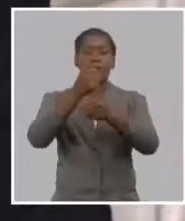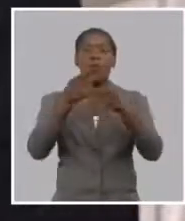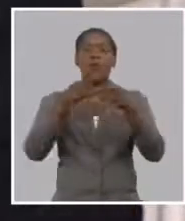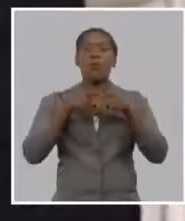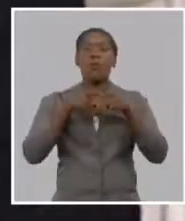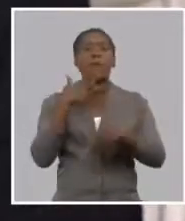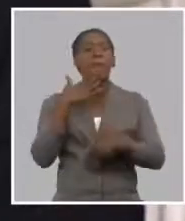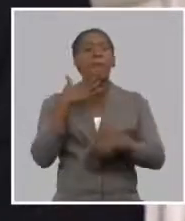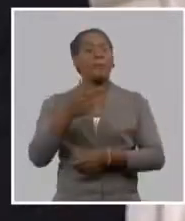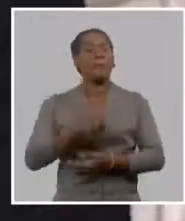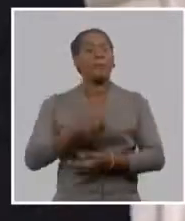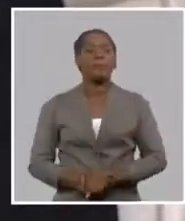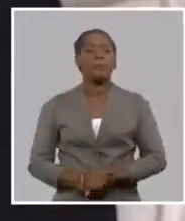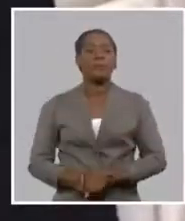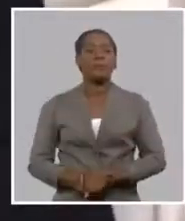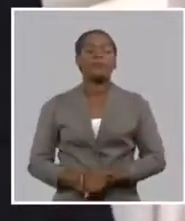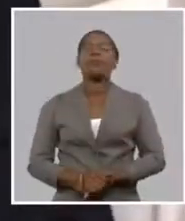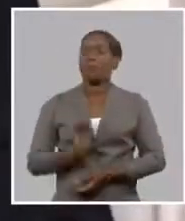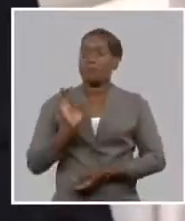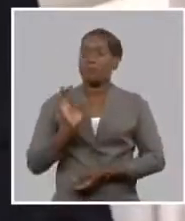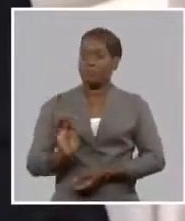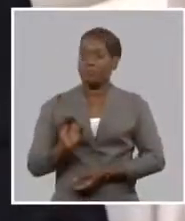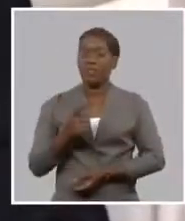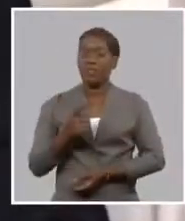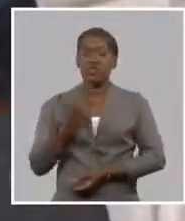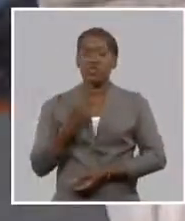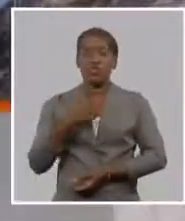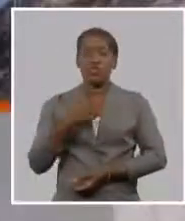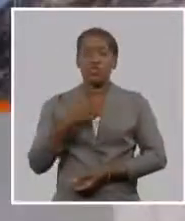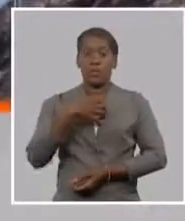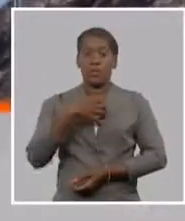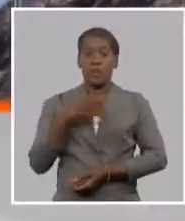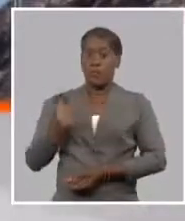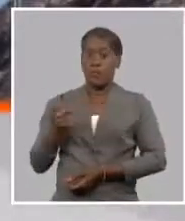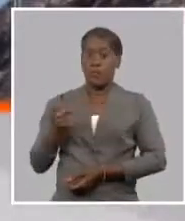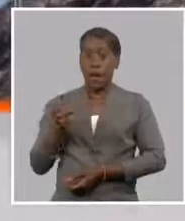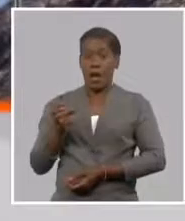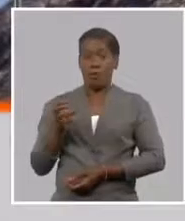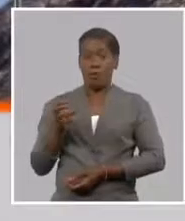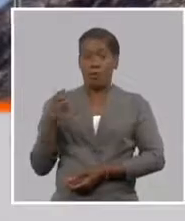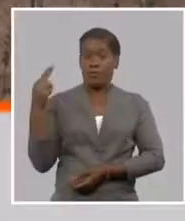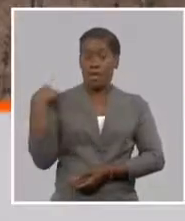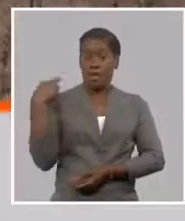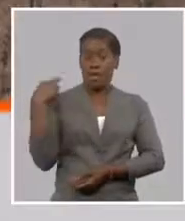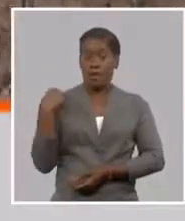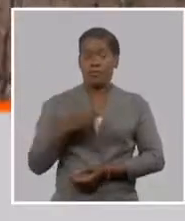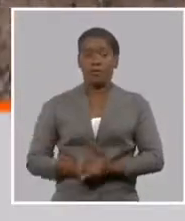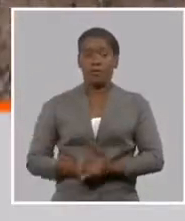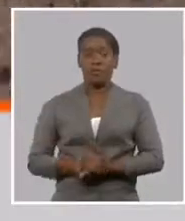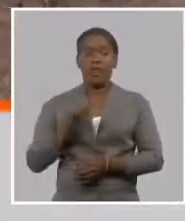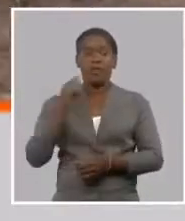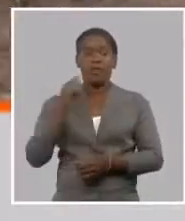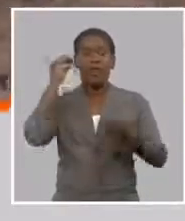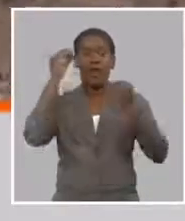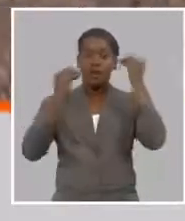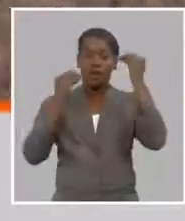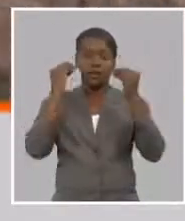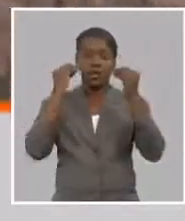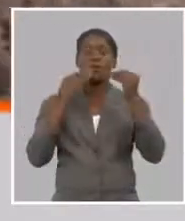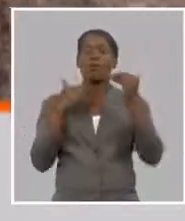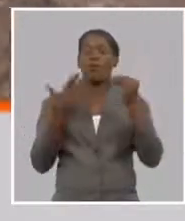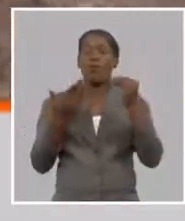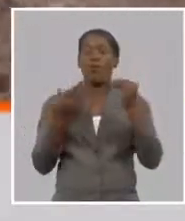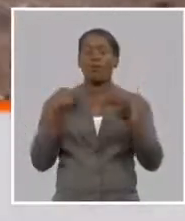es decir nosotros como banco comercial vamos a enfrentar esta tarea del fomento agrícola desde nuestras mismas oficinas